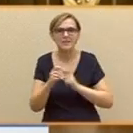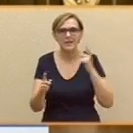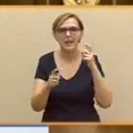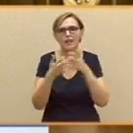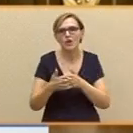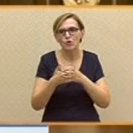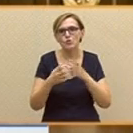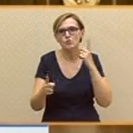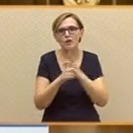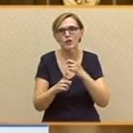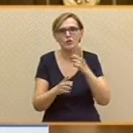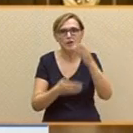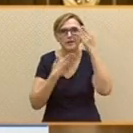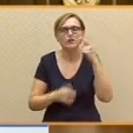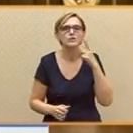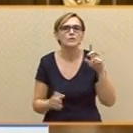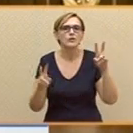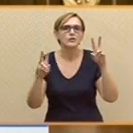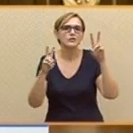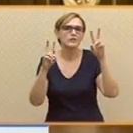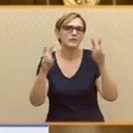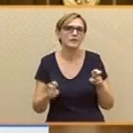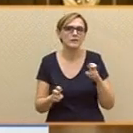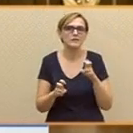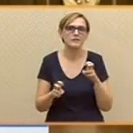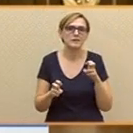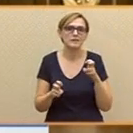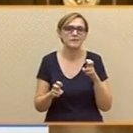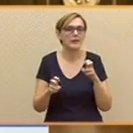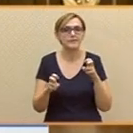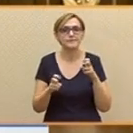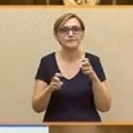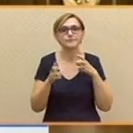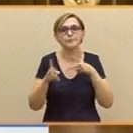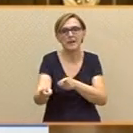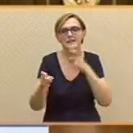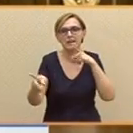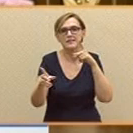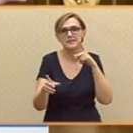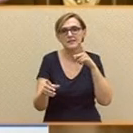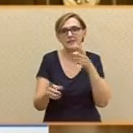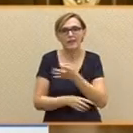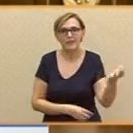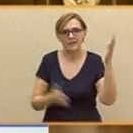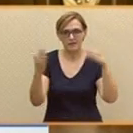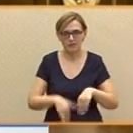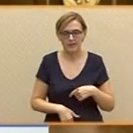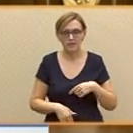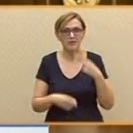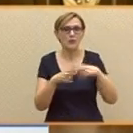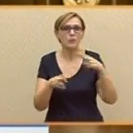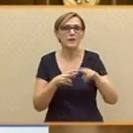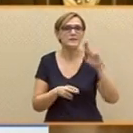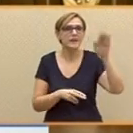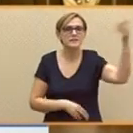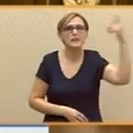basada en el populismo punitivo y en las intervenciones militares que se han demostrado ineficaces. Su política exterior se resume en ningún cambio